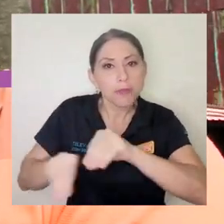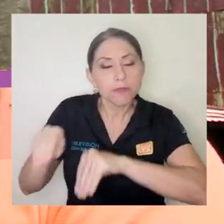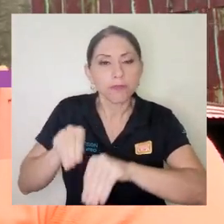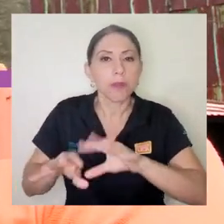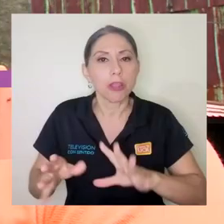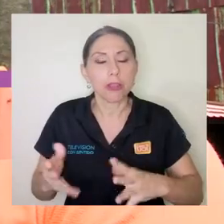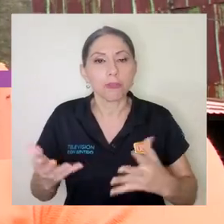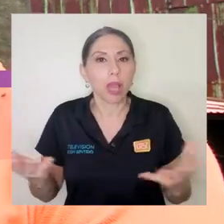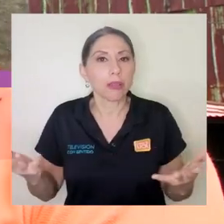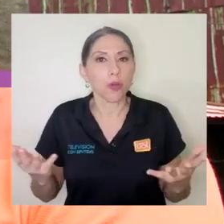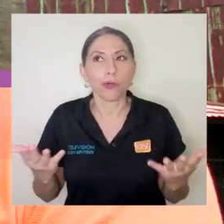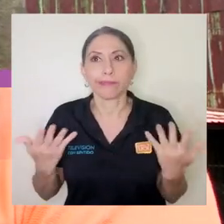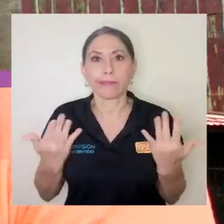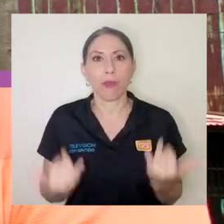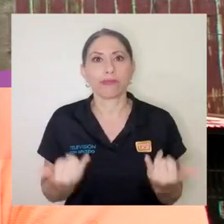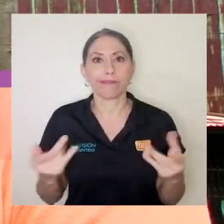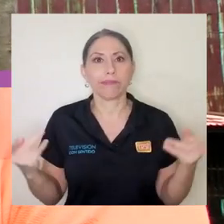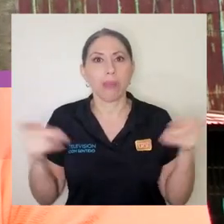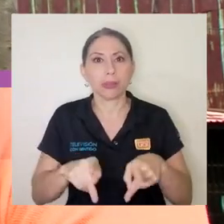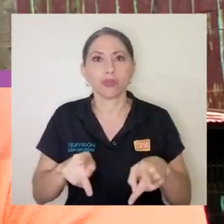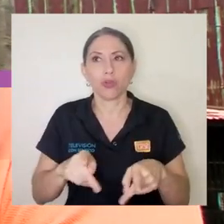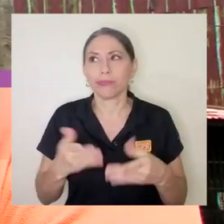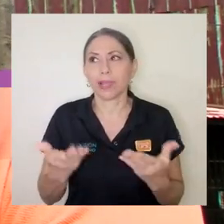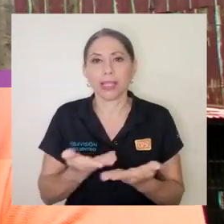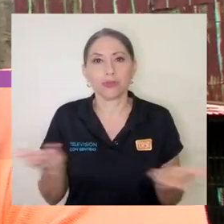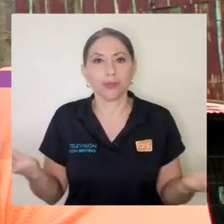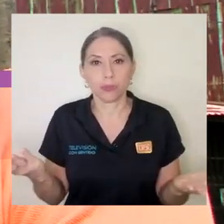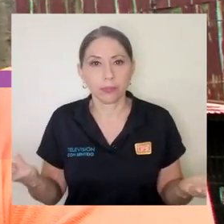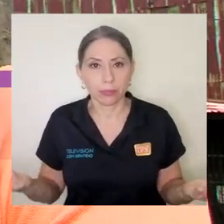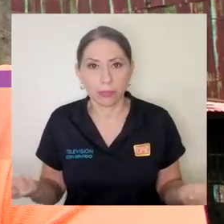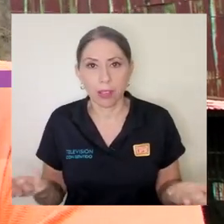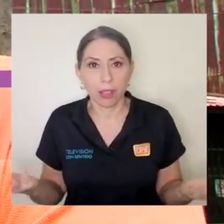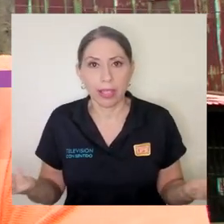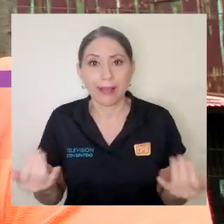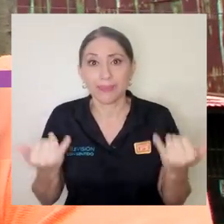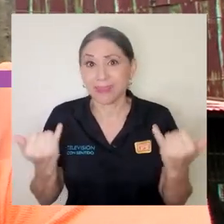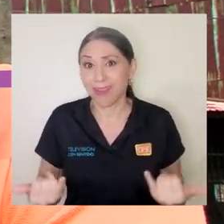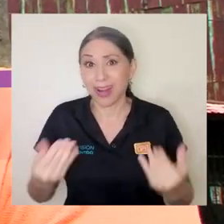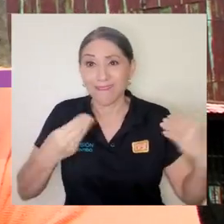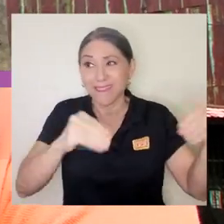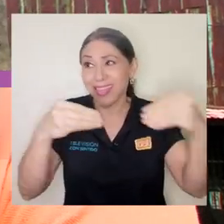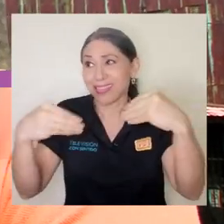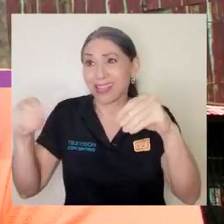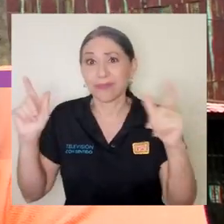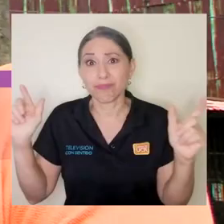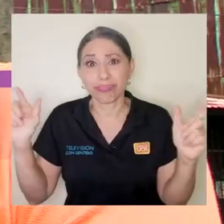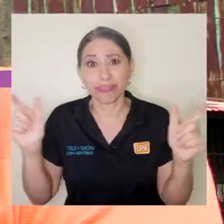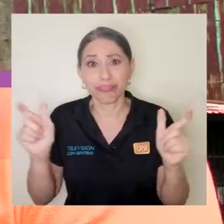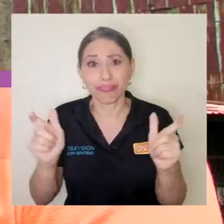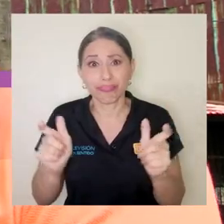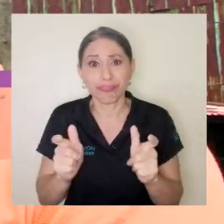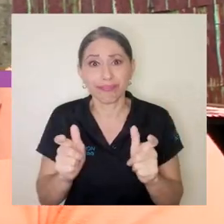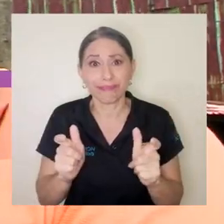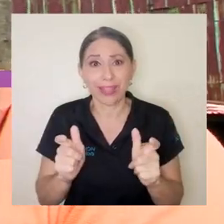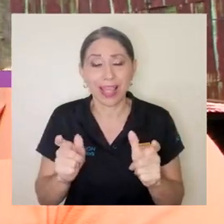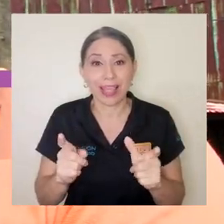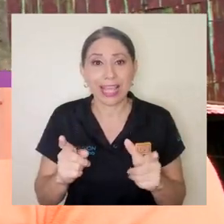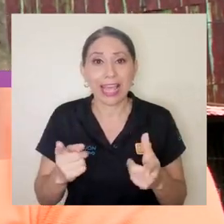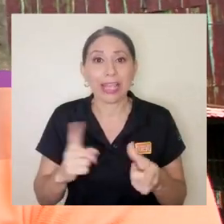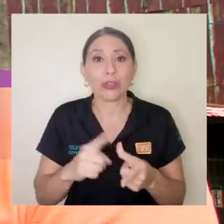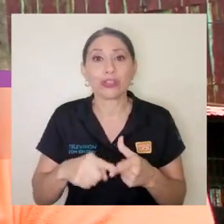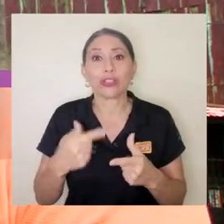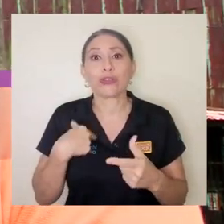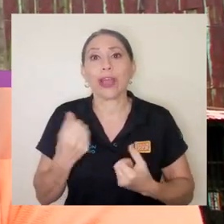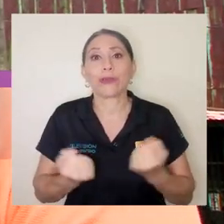pasó todo esto y ahí bajaron las ventas y entonces me metí a hacer Uber